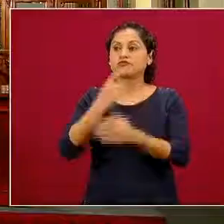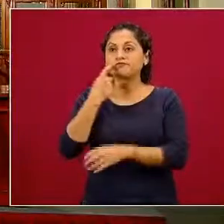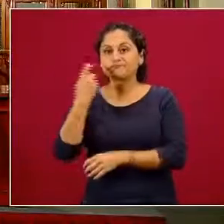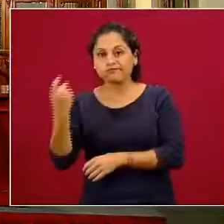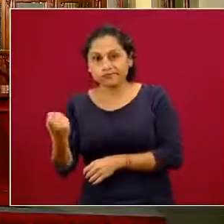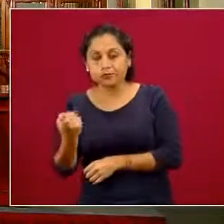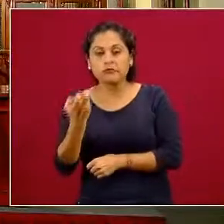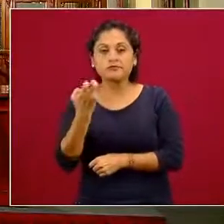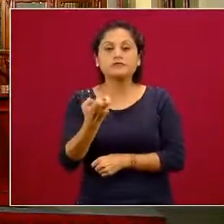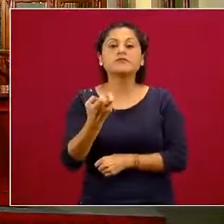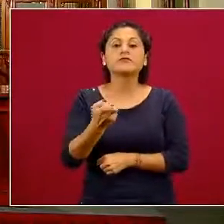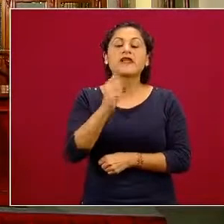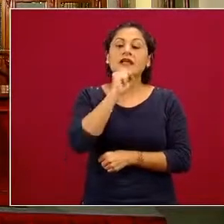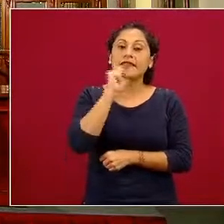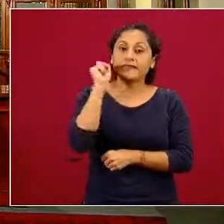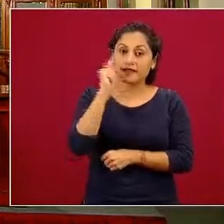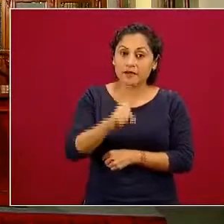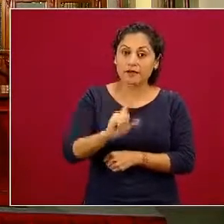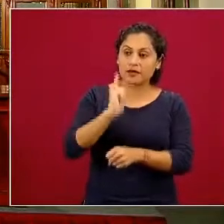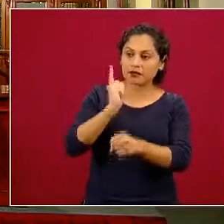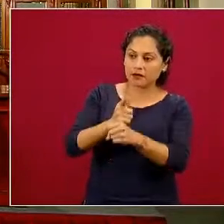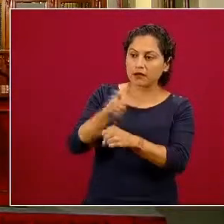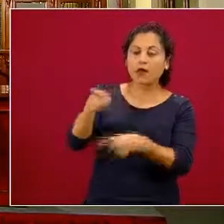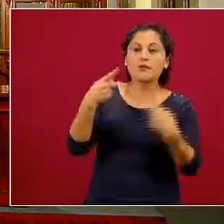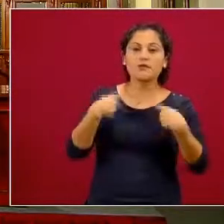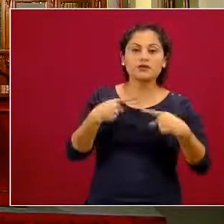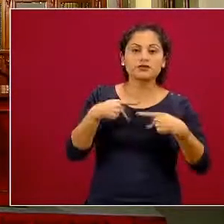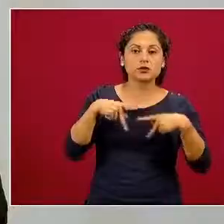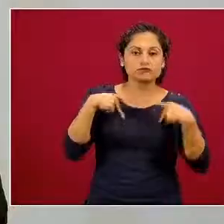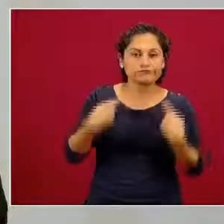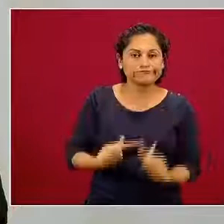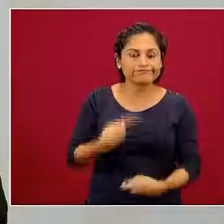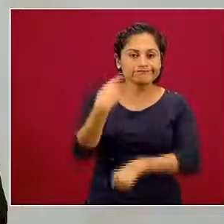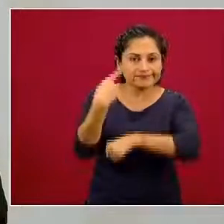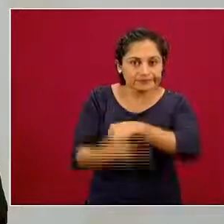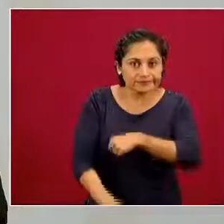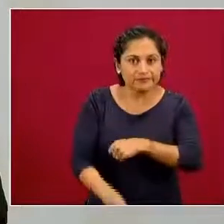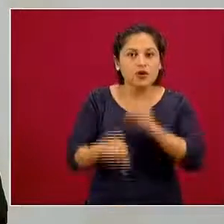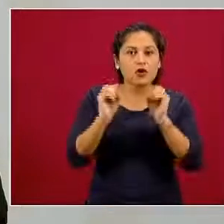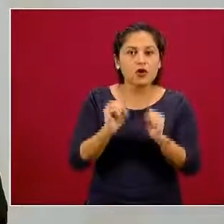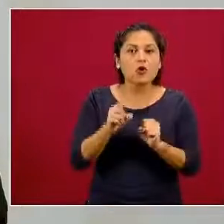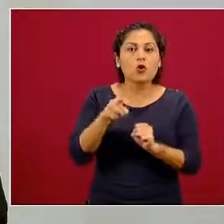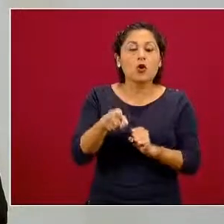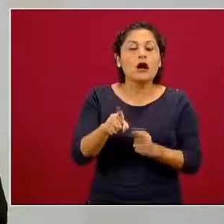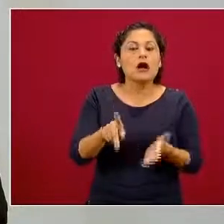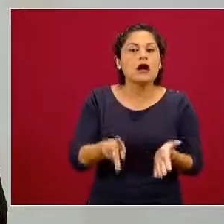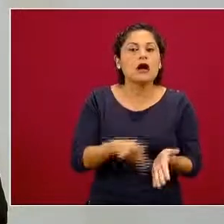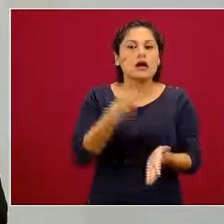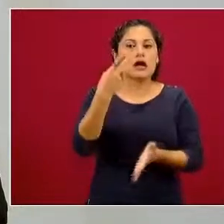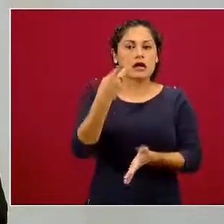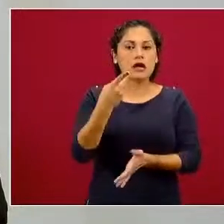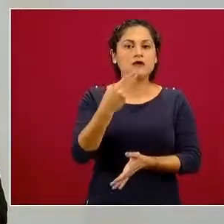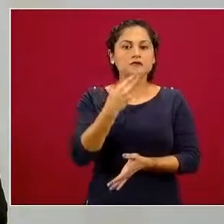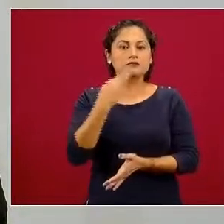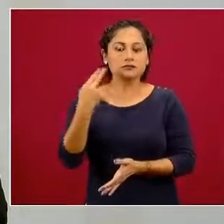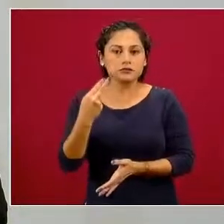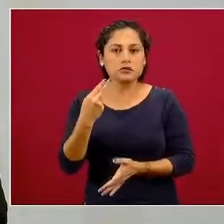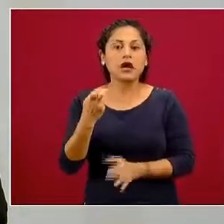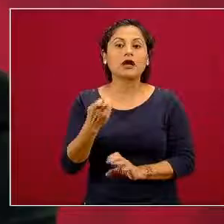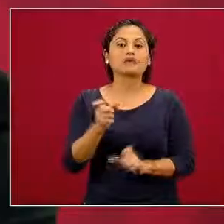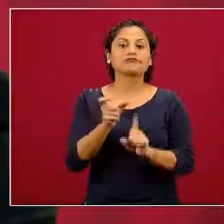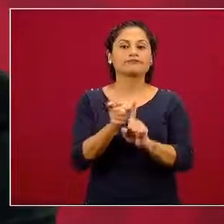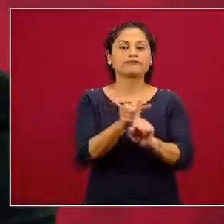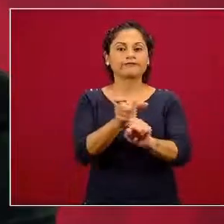la identificación de personas en riesgo, el monitoreo de aquellos con ideas y tentativas anteriores de suicidio